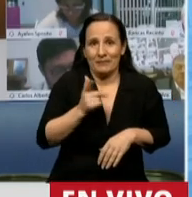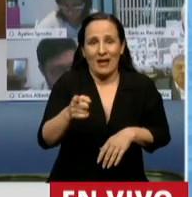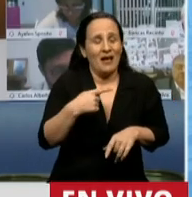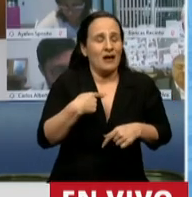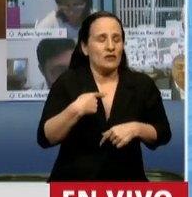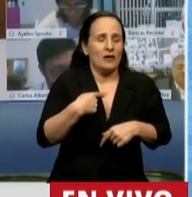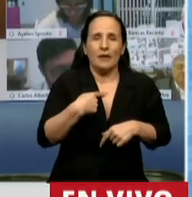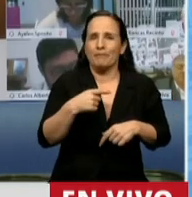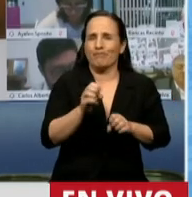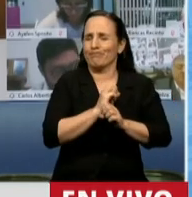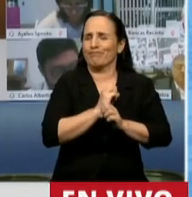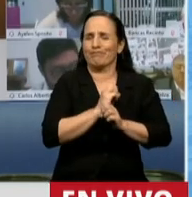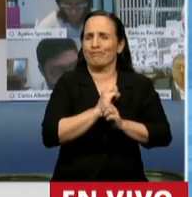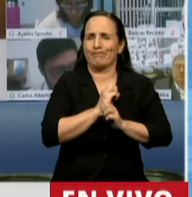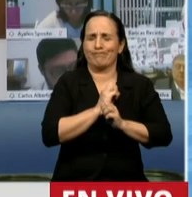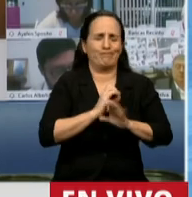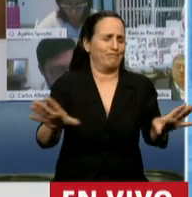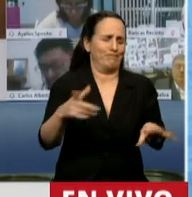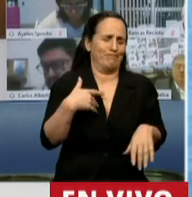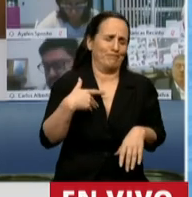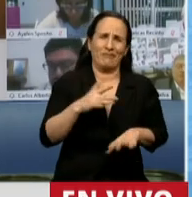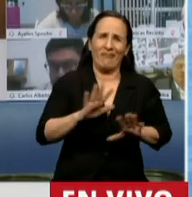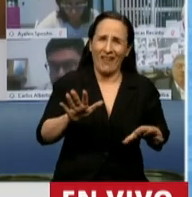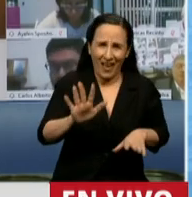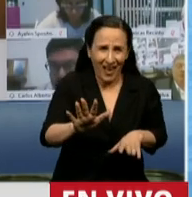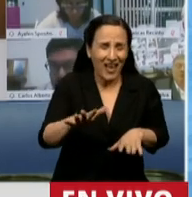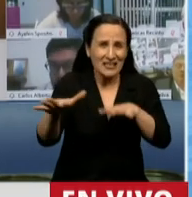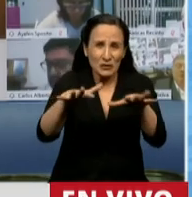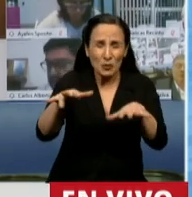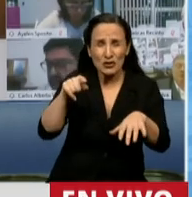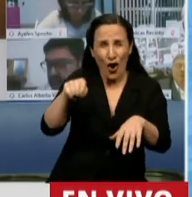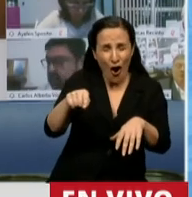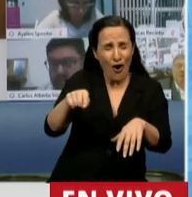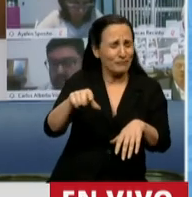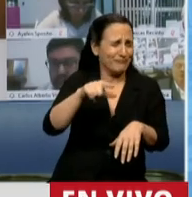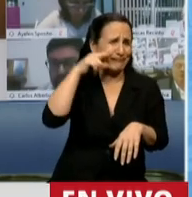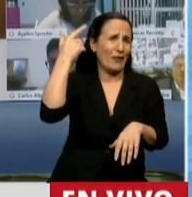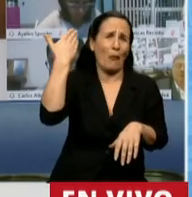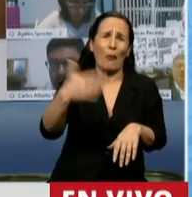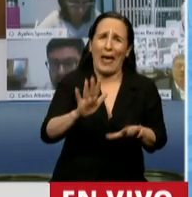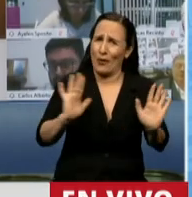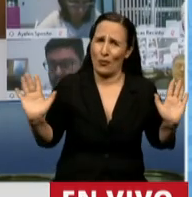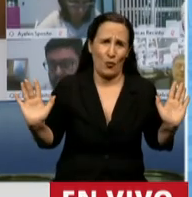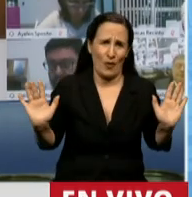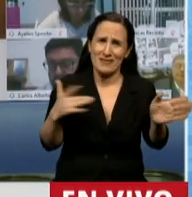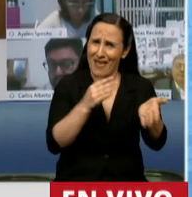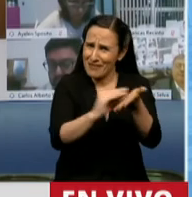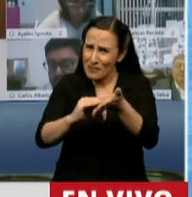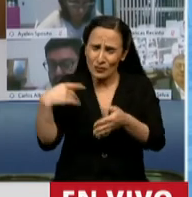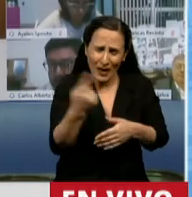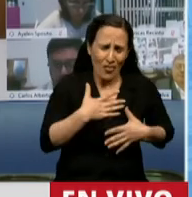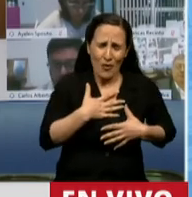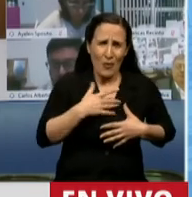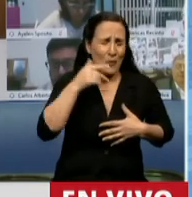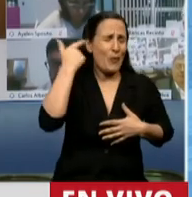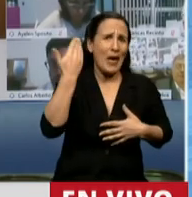a un hecho que nos avergüenza a todos, no solamente a todos los legisladores, nos